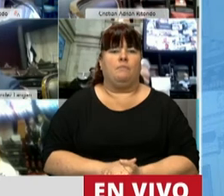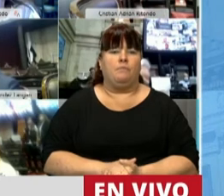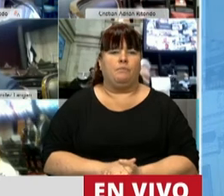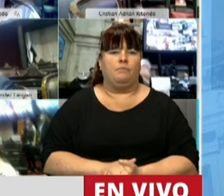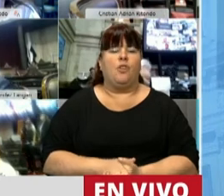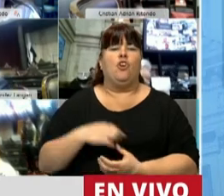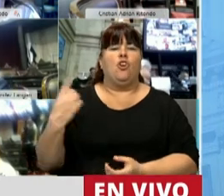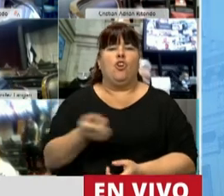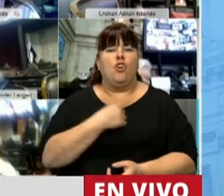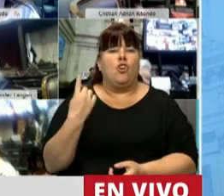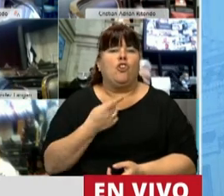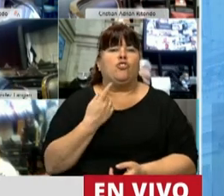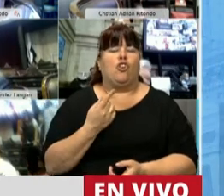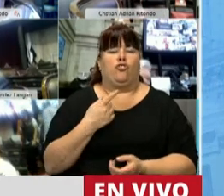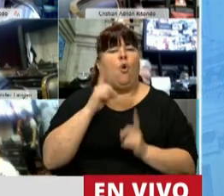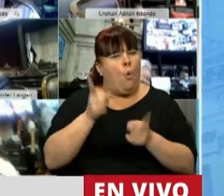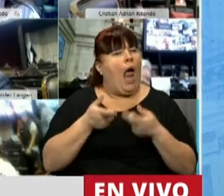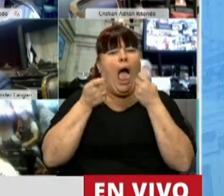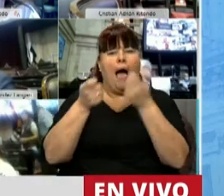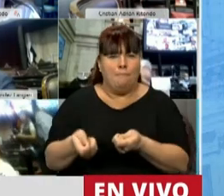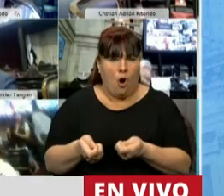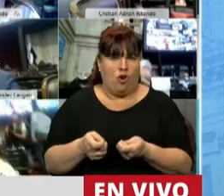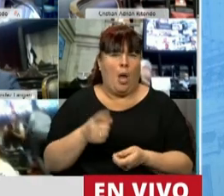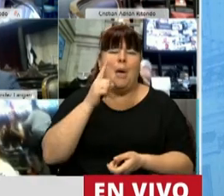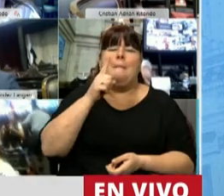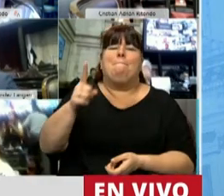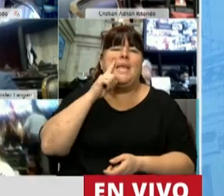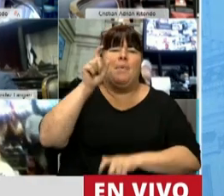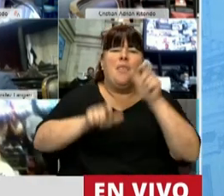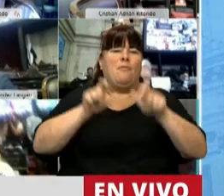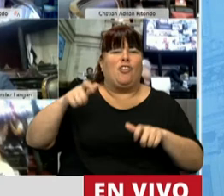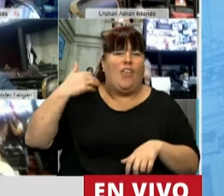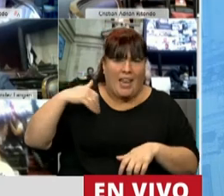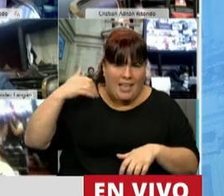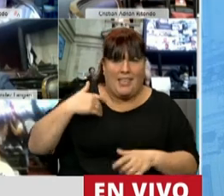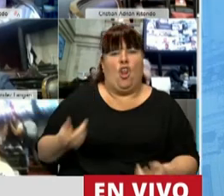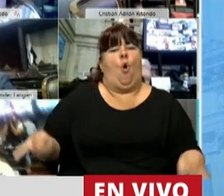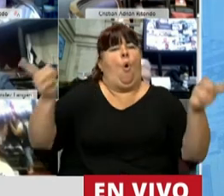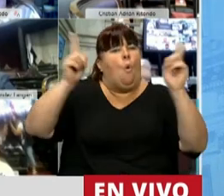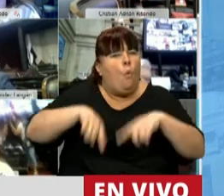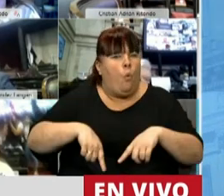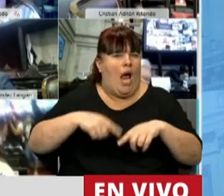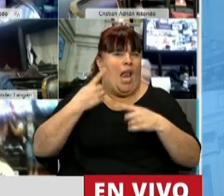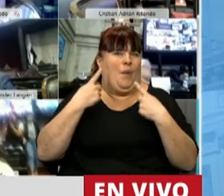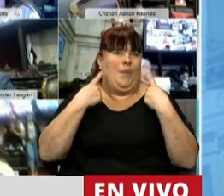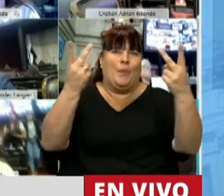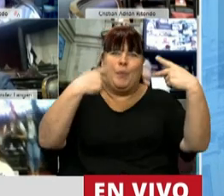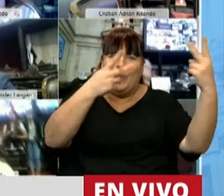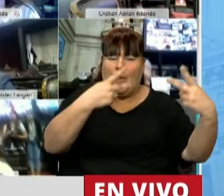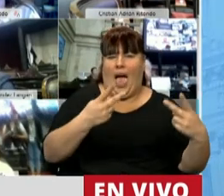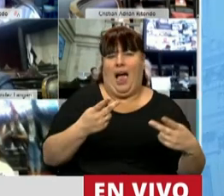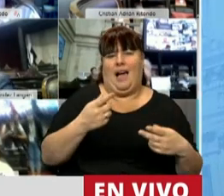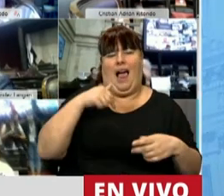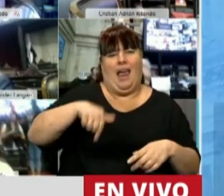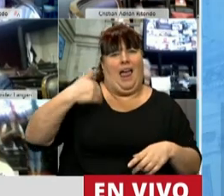nosotros vamos a seguir apoyando a que miles y miles de argentinos puedan volver a viajar en